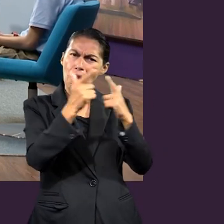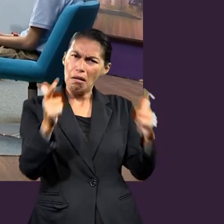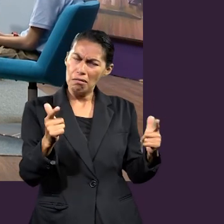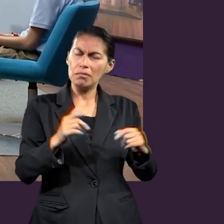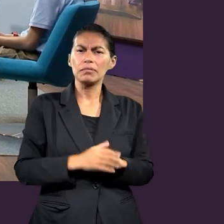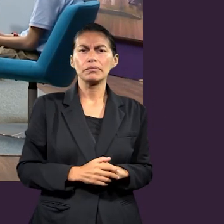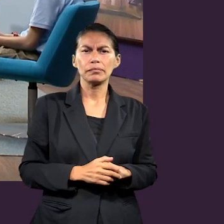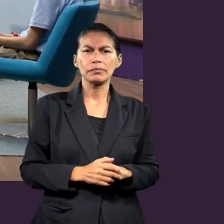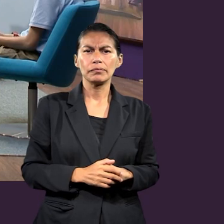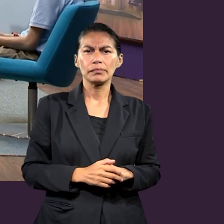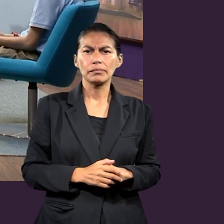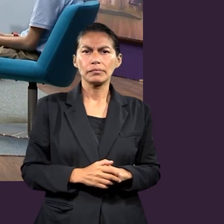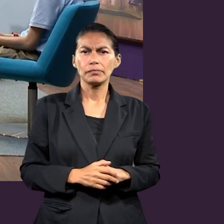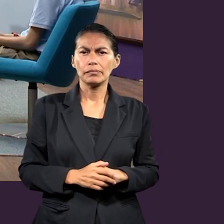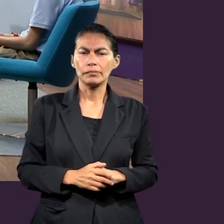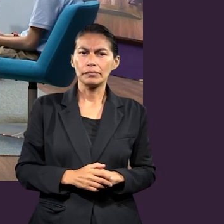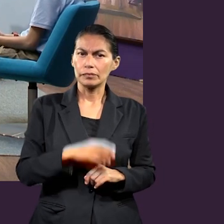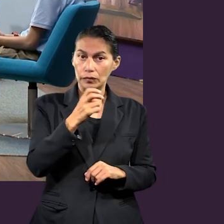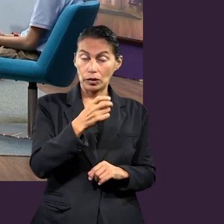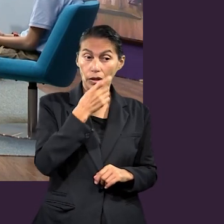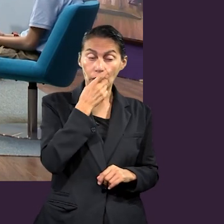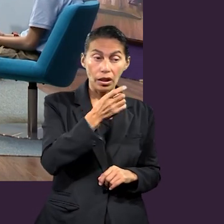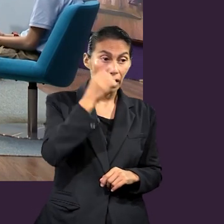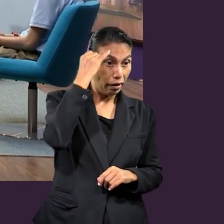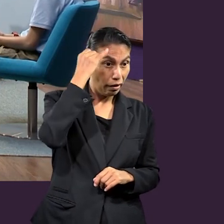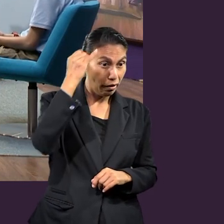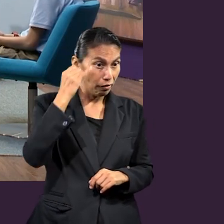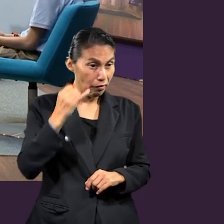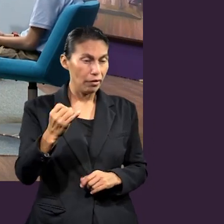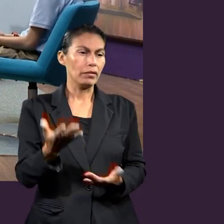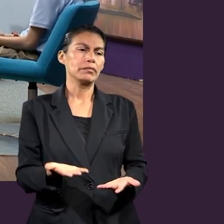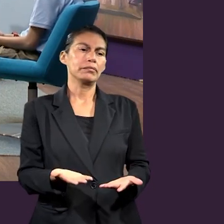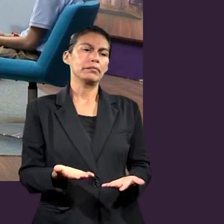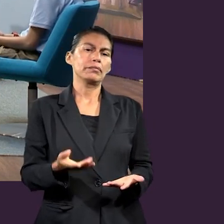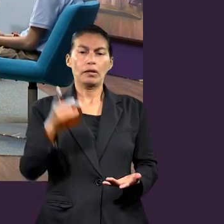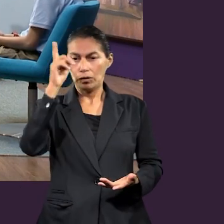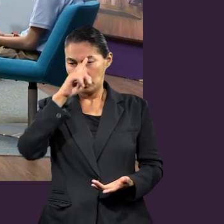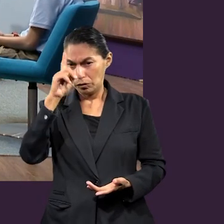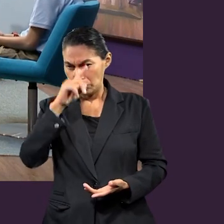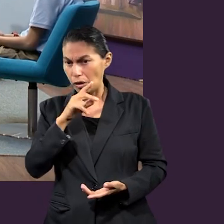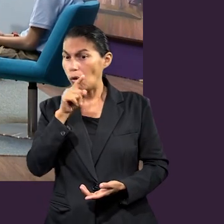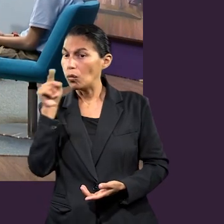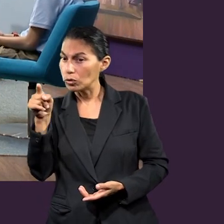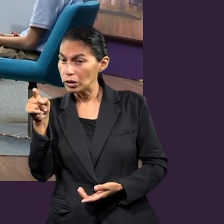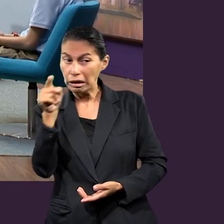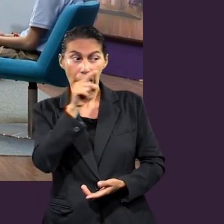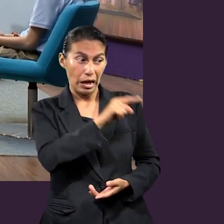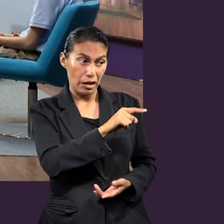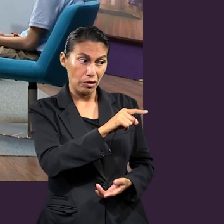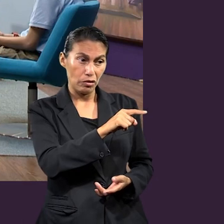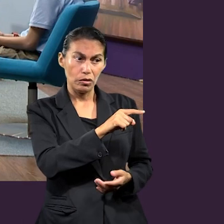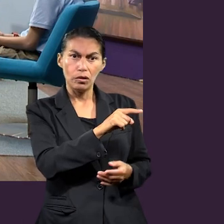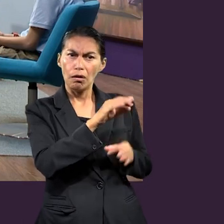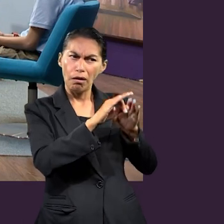todos el libre albedrío. Y si nos da a todos eso, Él le está diciendo a los amos, ¿saben qué?